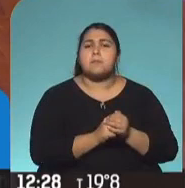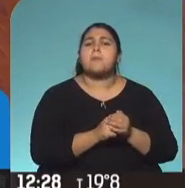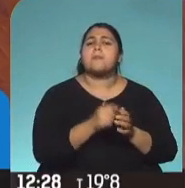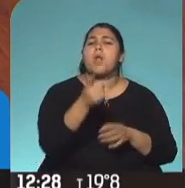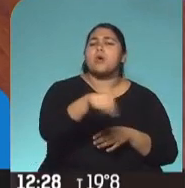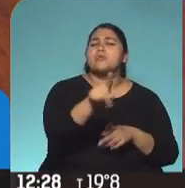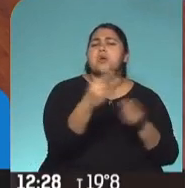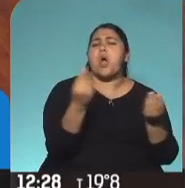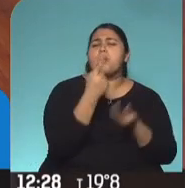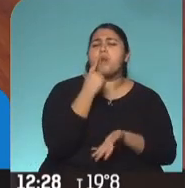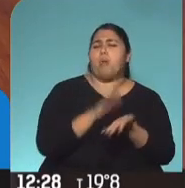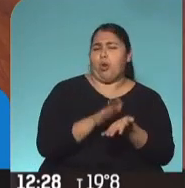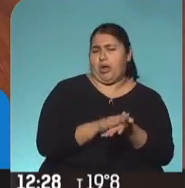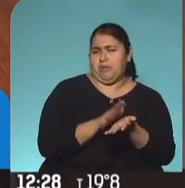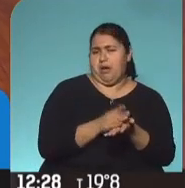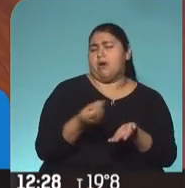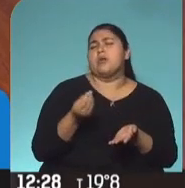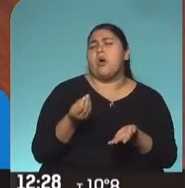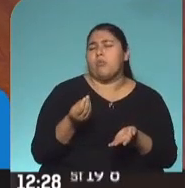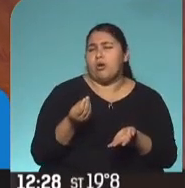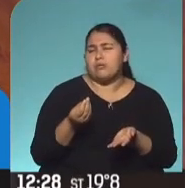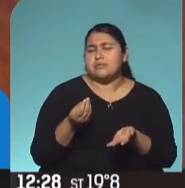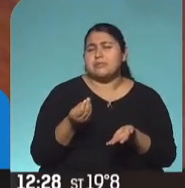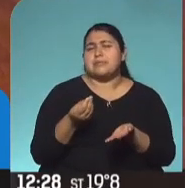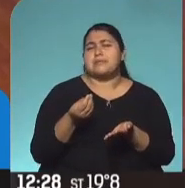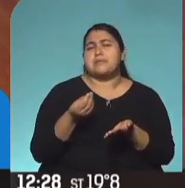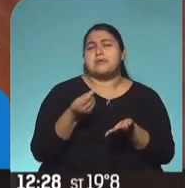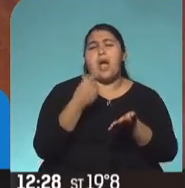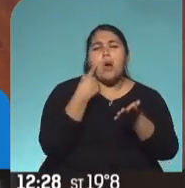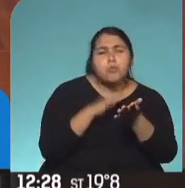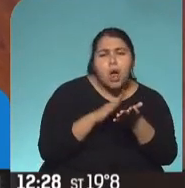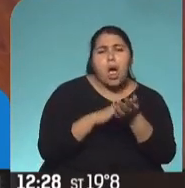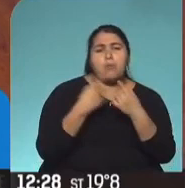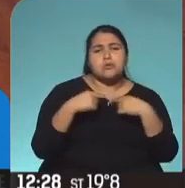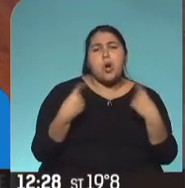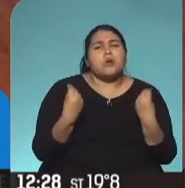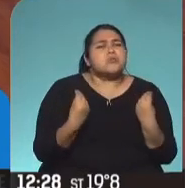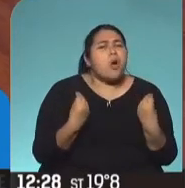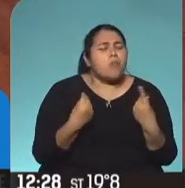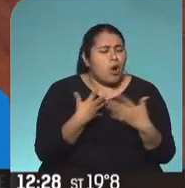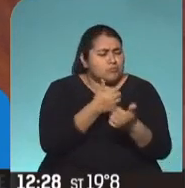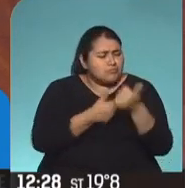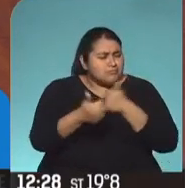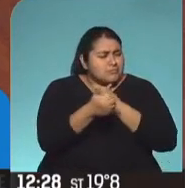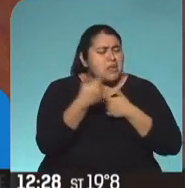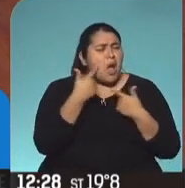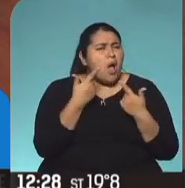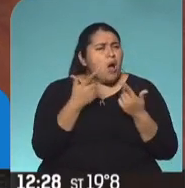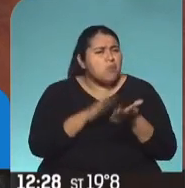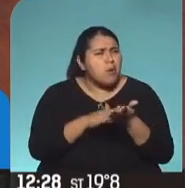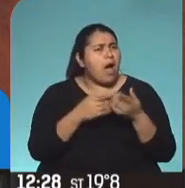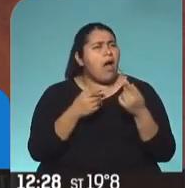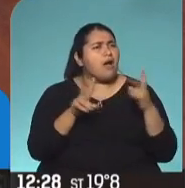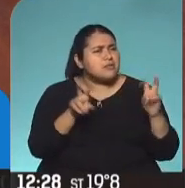ustedes mismos, este experimento o como quieran llamarle, donde previamente tienen que hablar